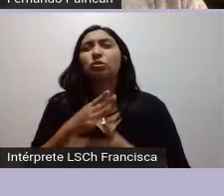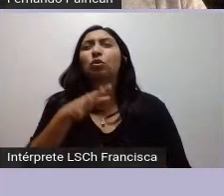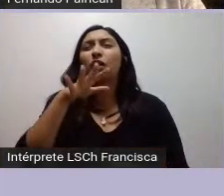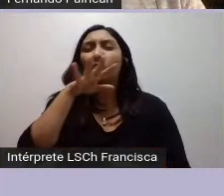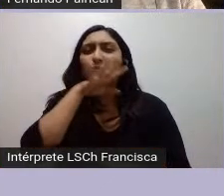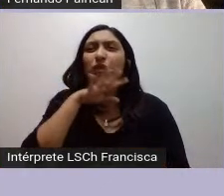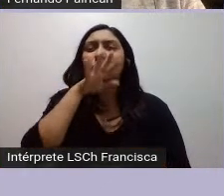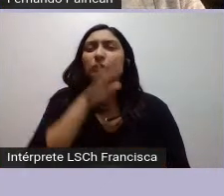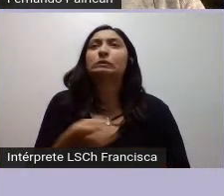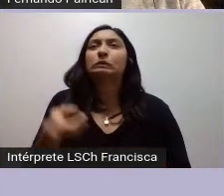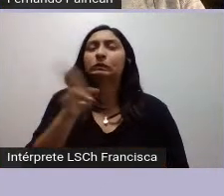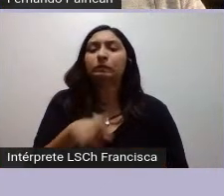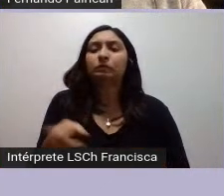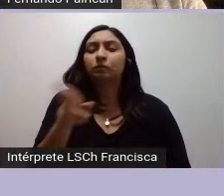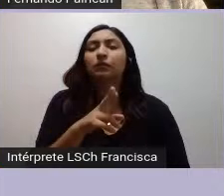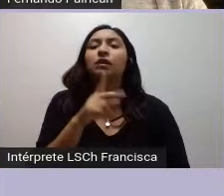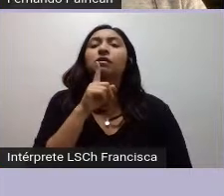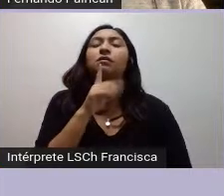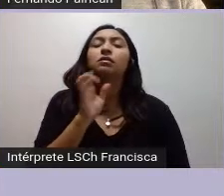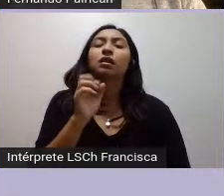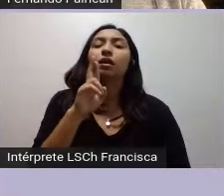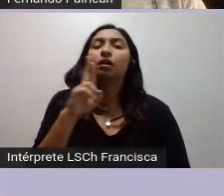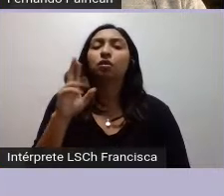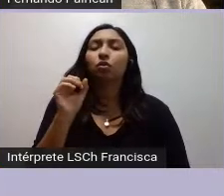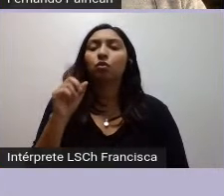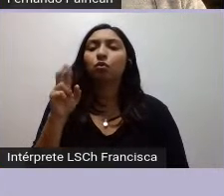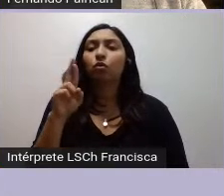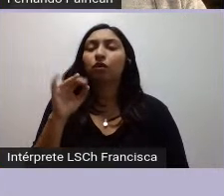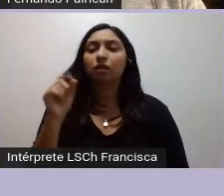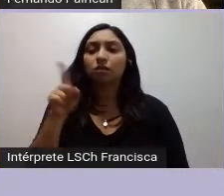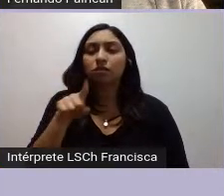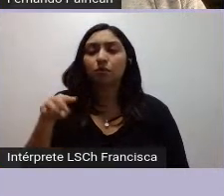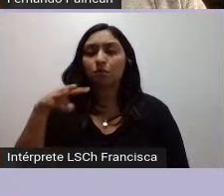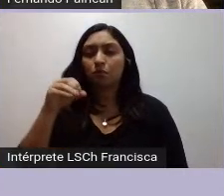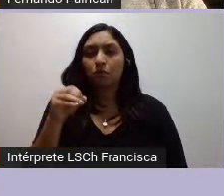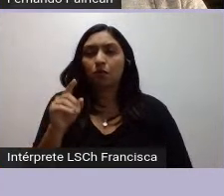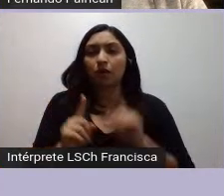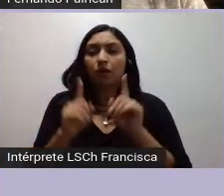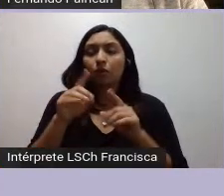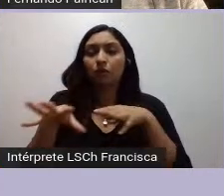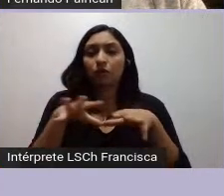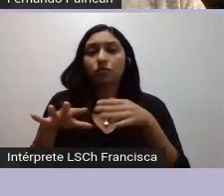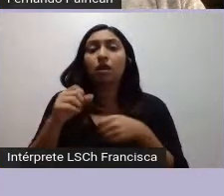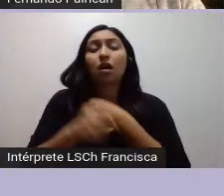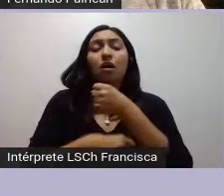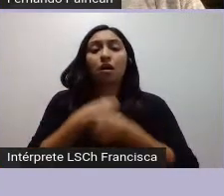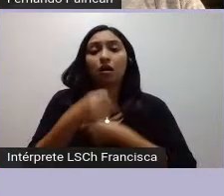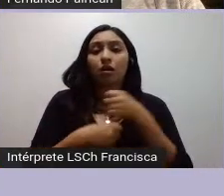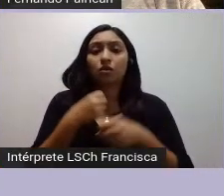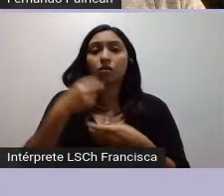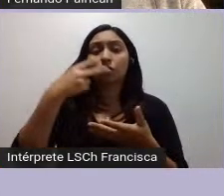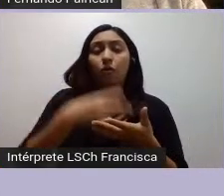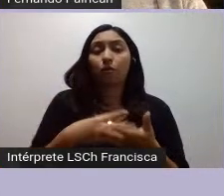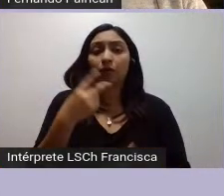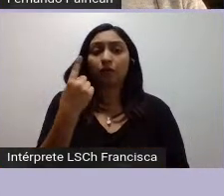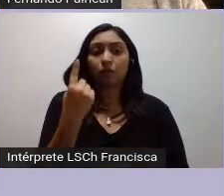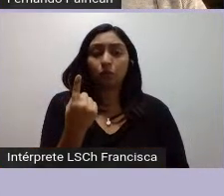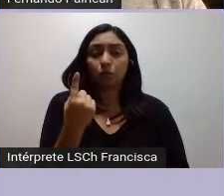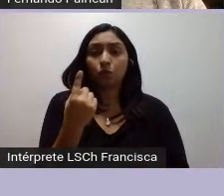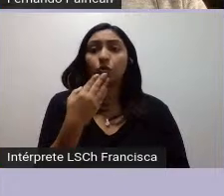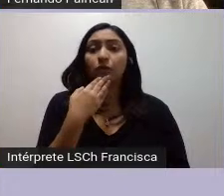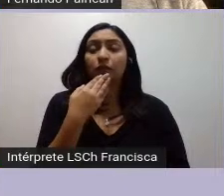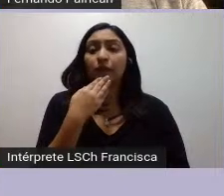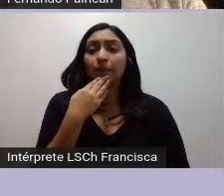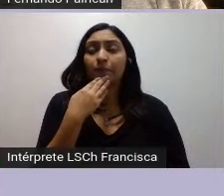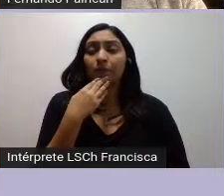movilizaciones sociales en algunos aspectos. El año 2001 comienza un proceso de criminalización al movimiento mapuche, que